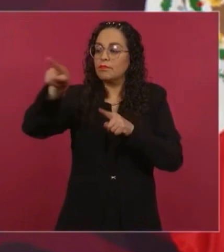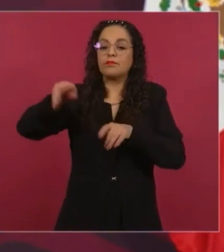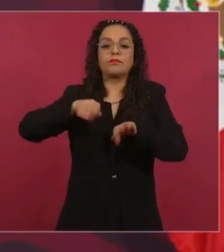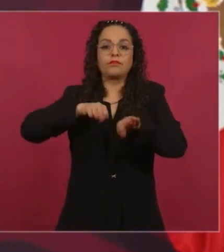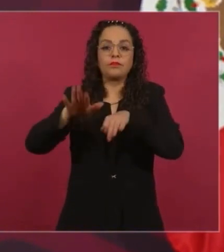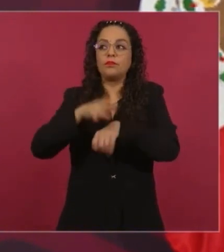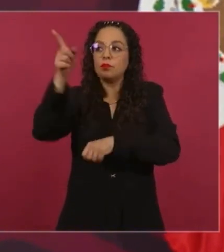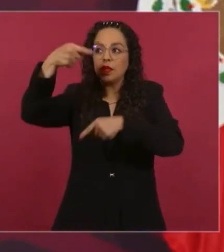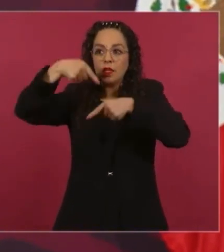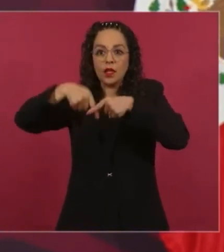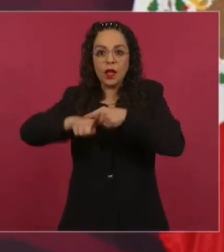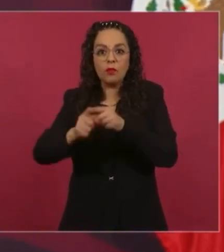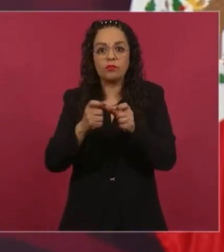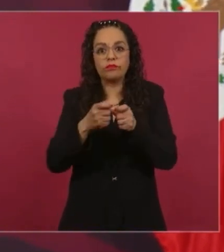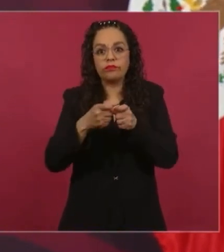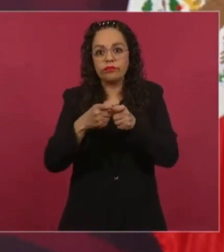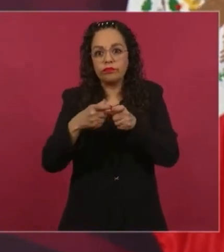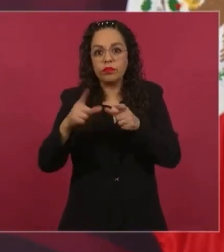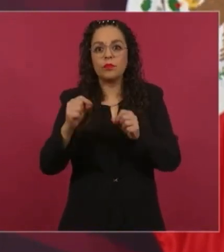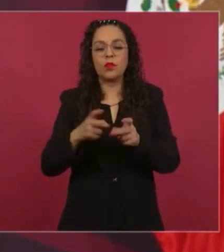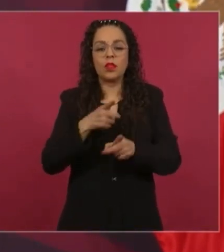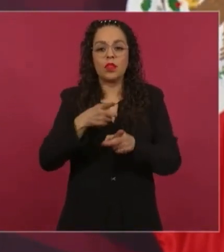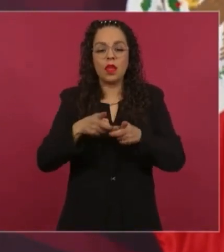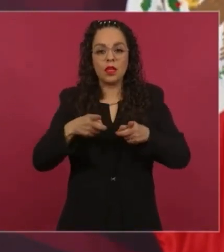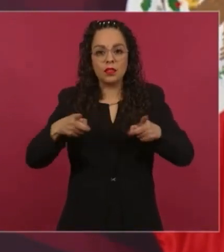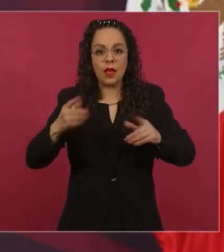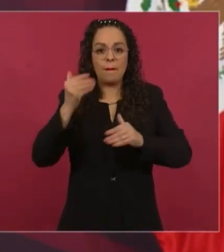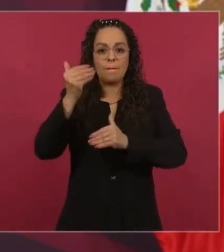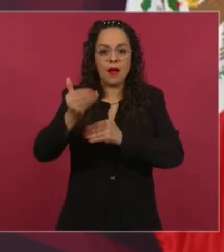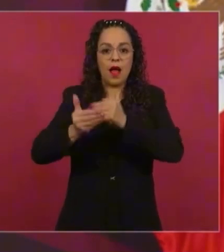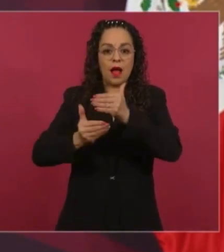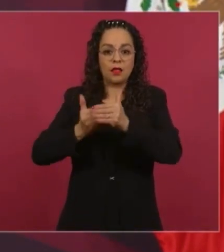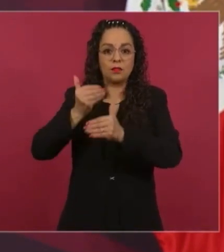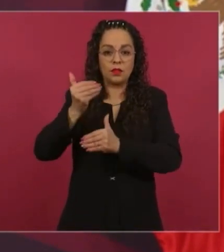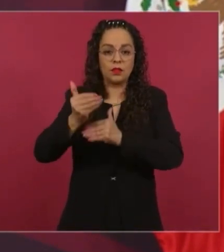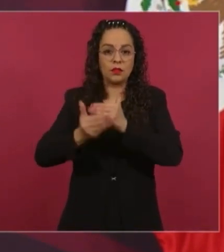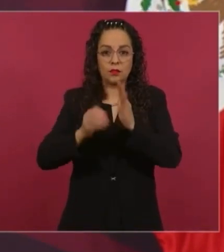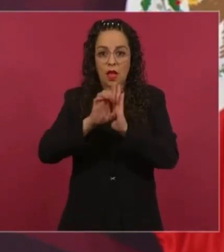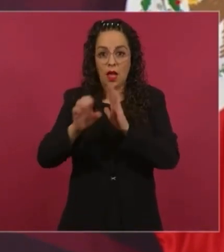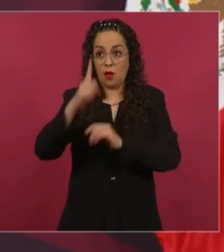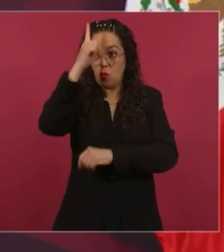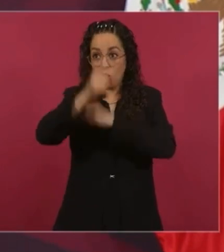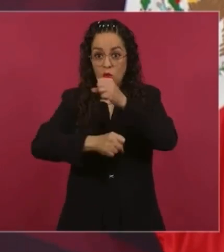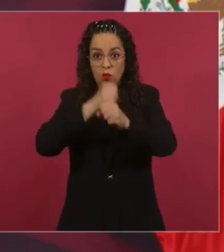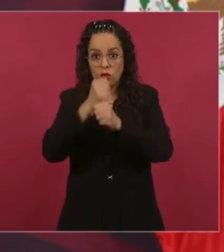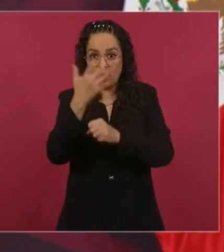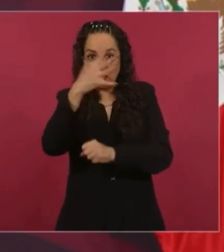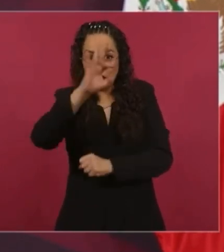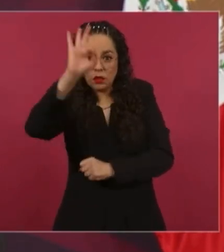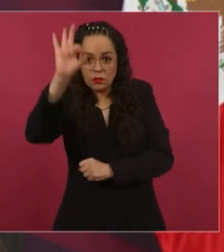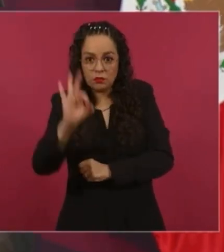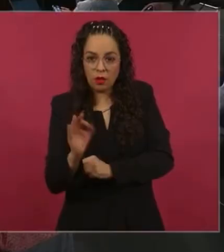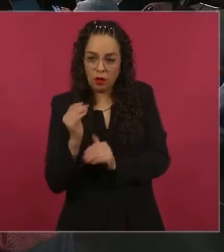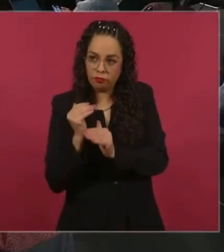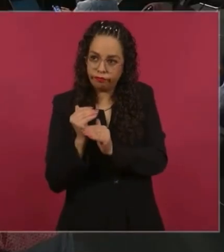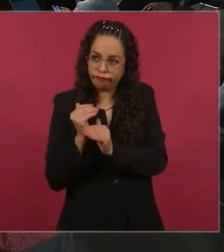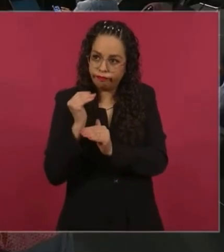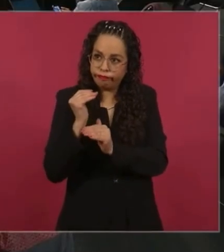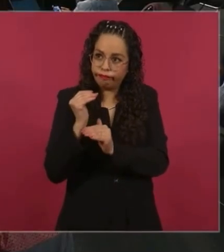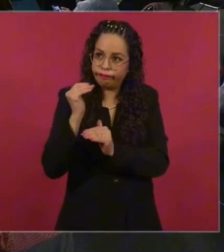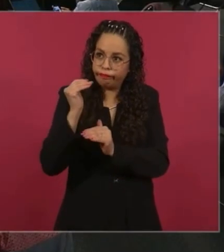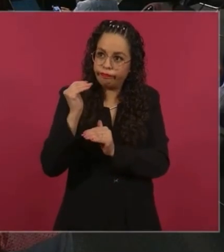crecimiento del 10 por ciento anual, pero en el resto